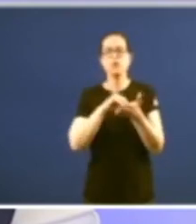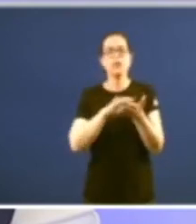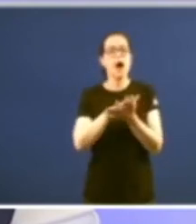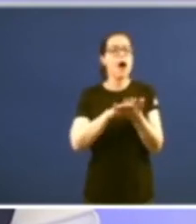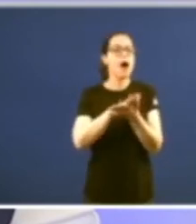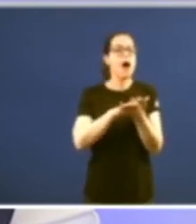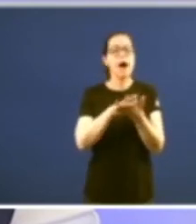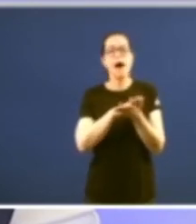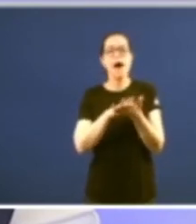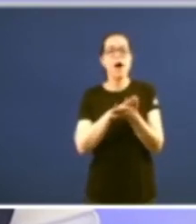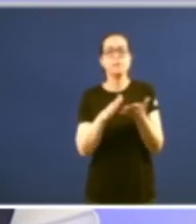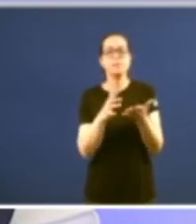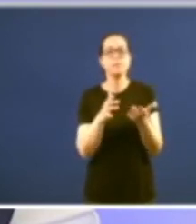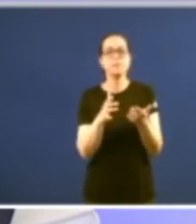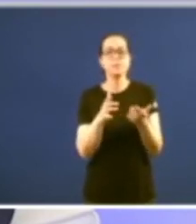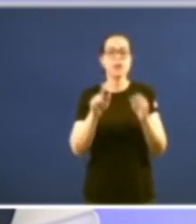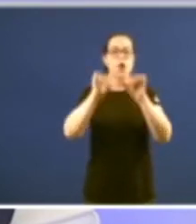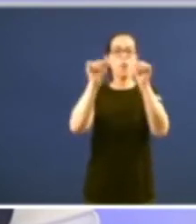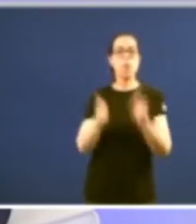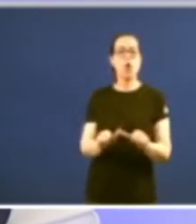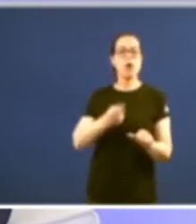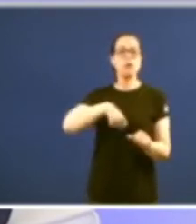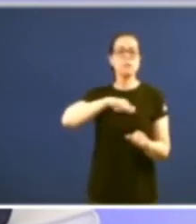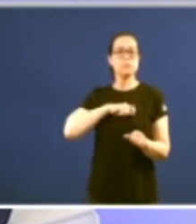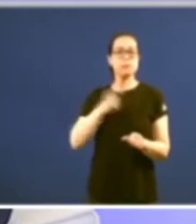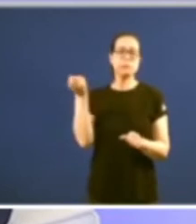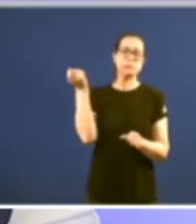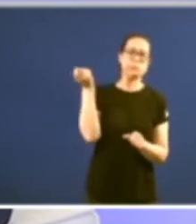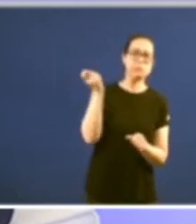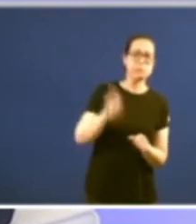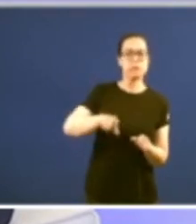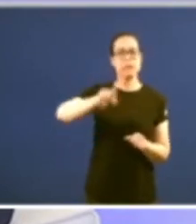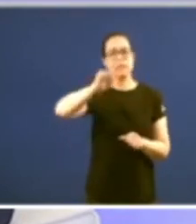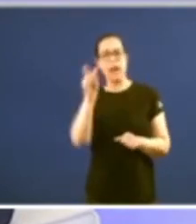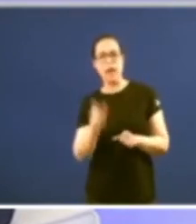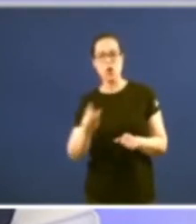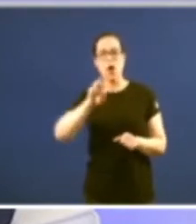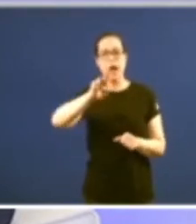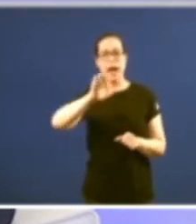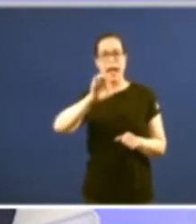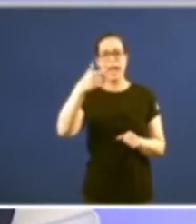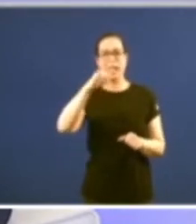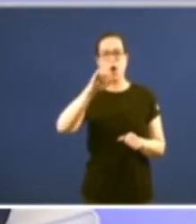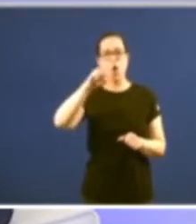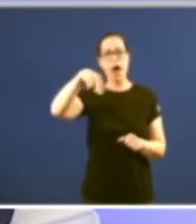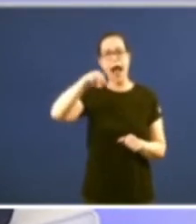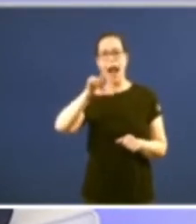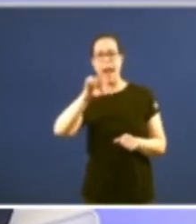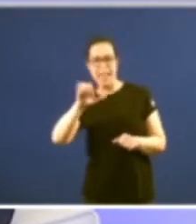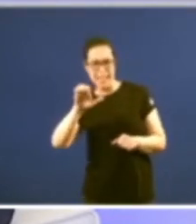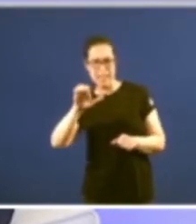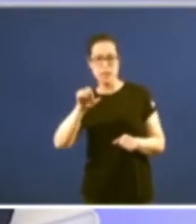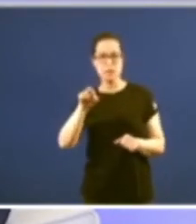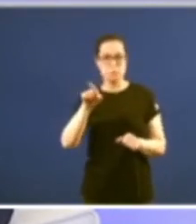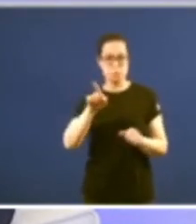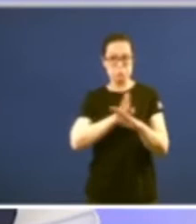isto de que en realidad o modelo español se parece ao modelo italiano ao modelo regional italiano bueno pues solo hai que ir a Italia